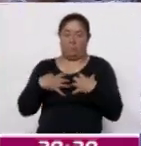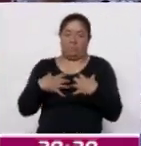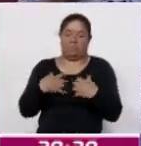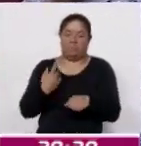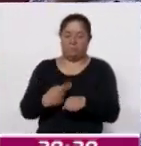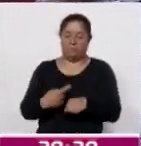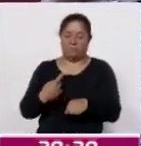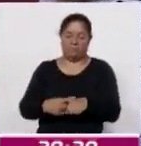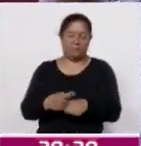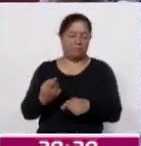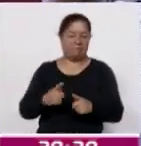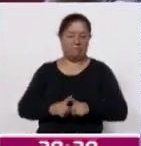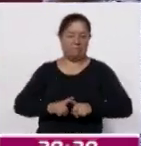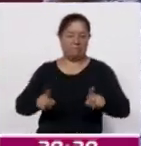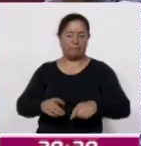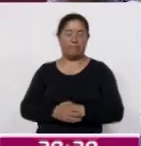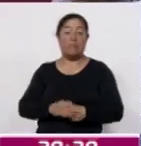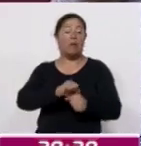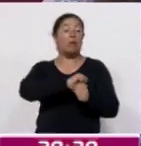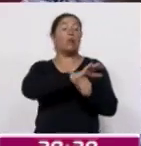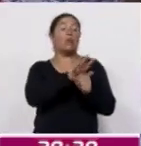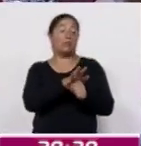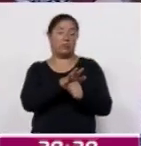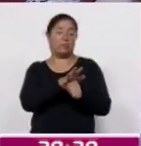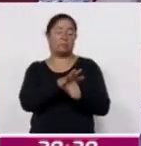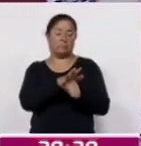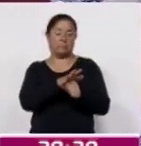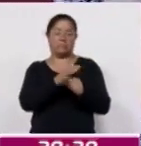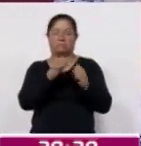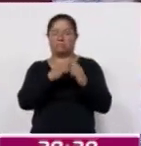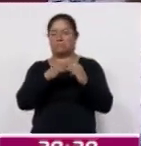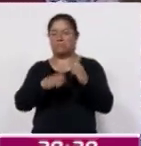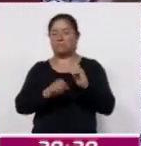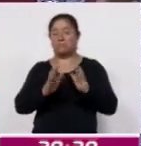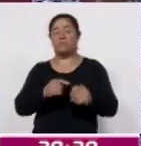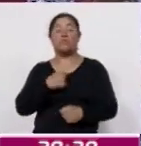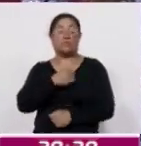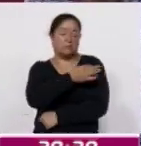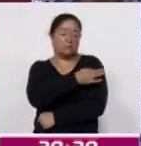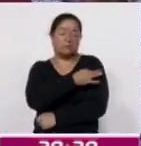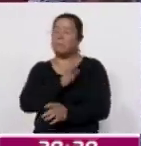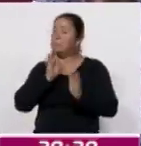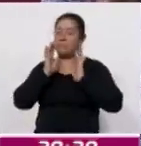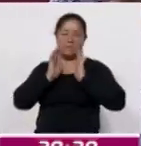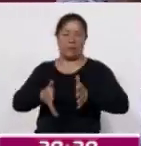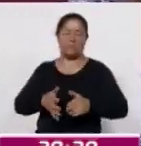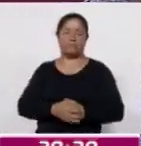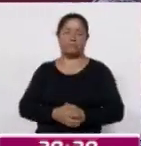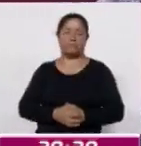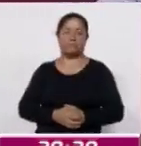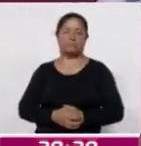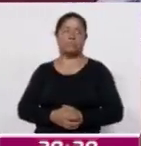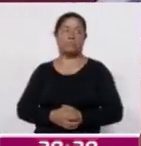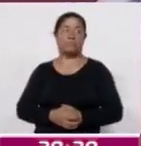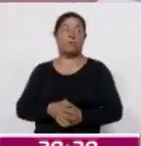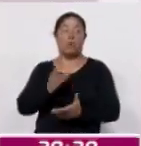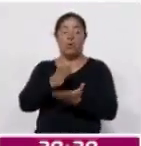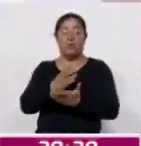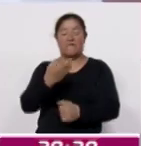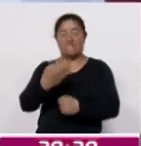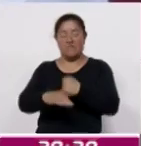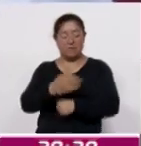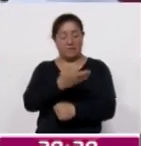COVID, y ya estoy vacunada con todo. Nada más, me faltaba esta.